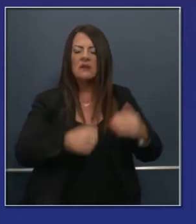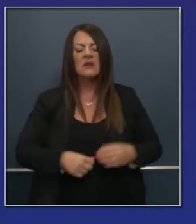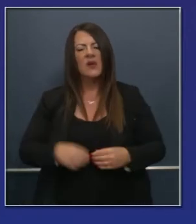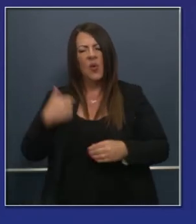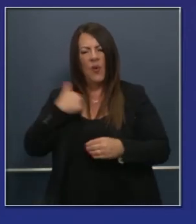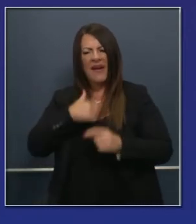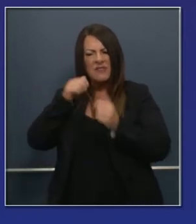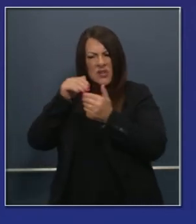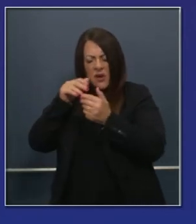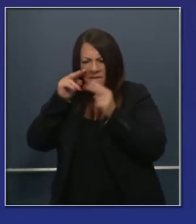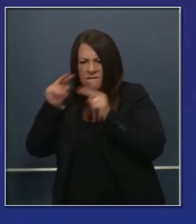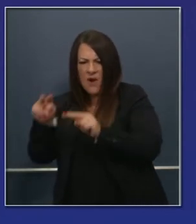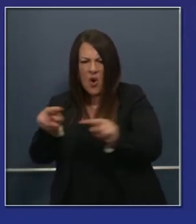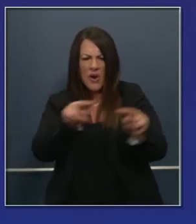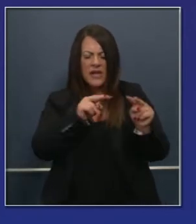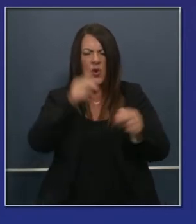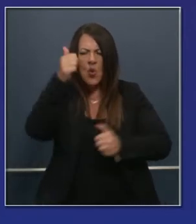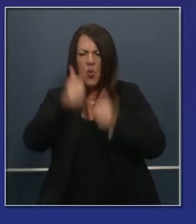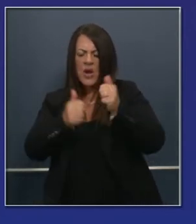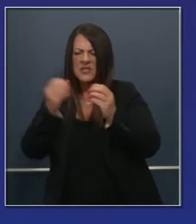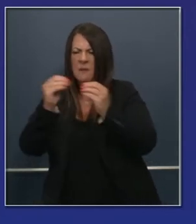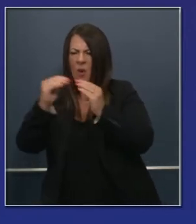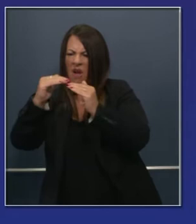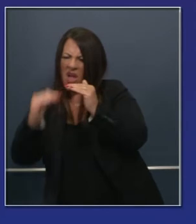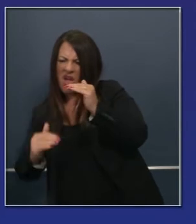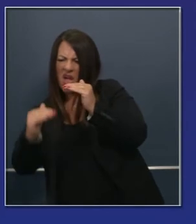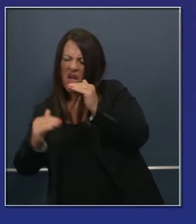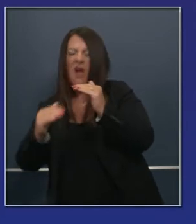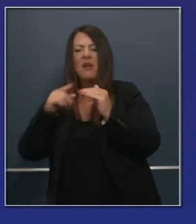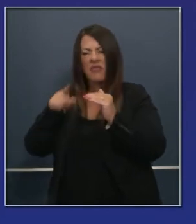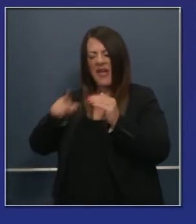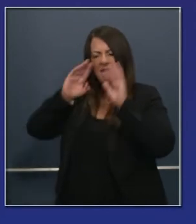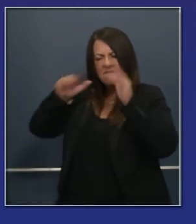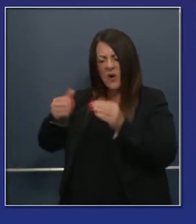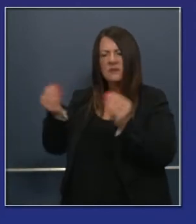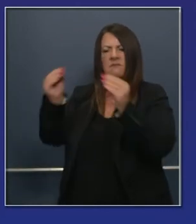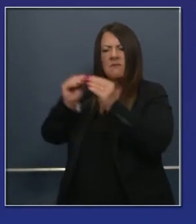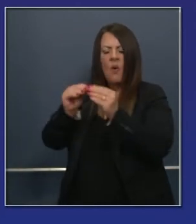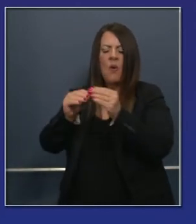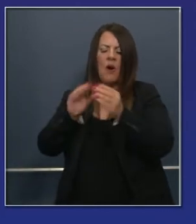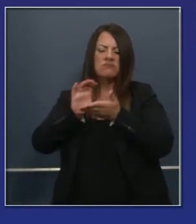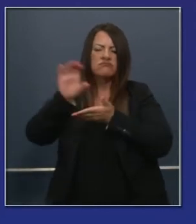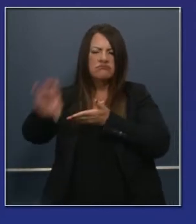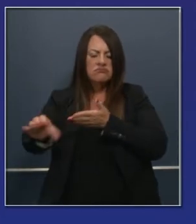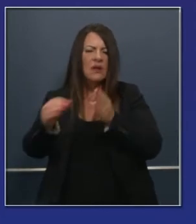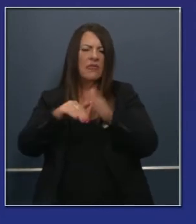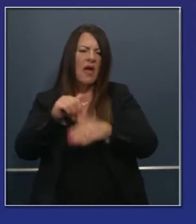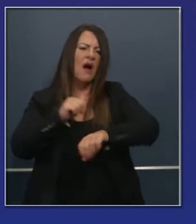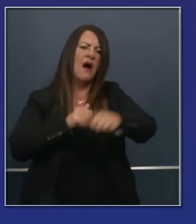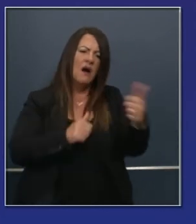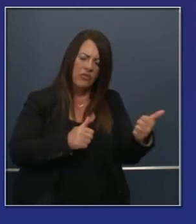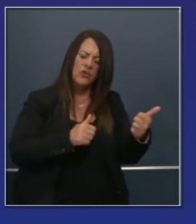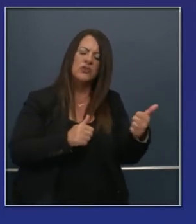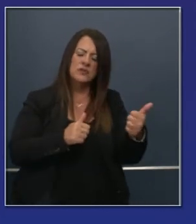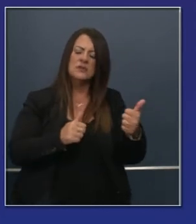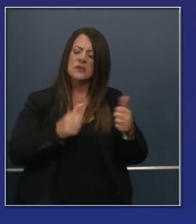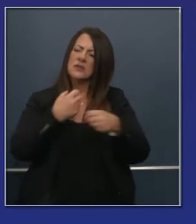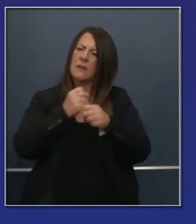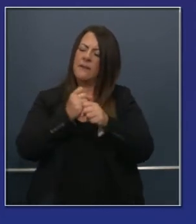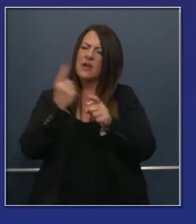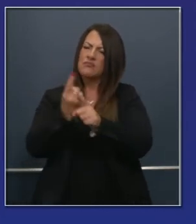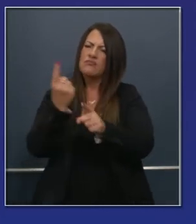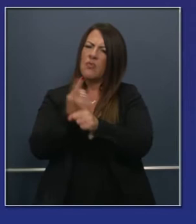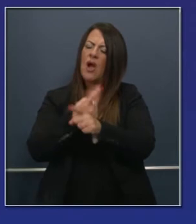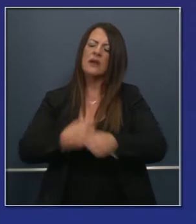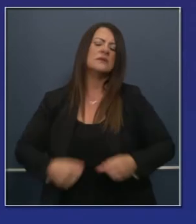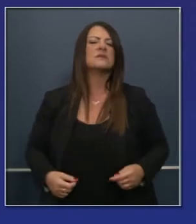resolver estas brechas y estas disparidades que se han visto expuestas a una escala diferente desde que